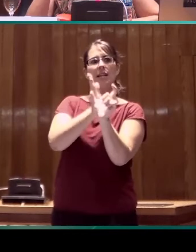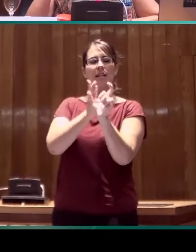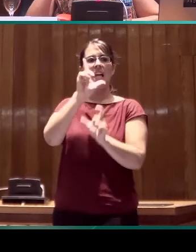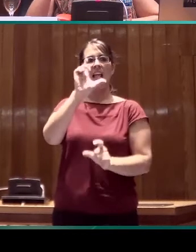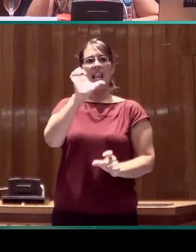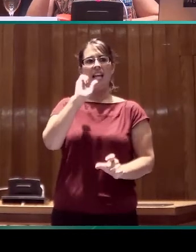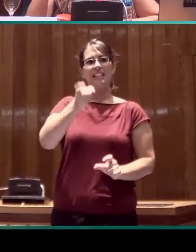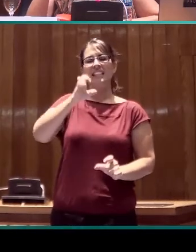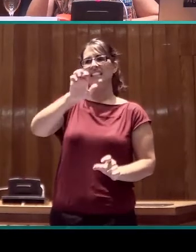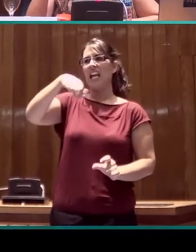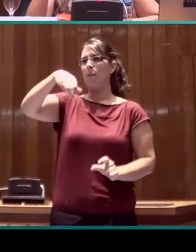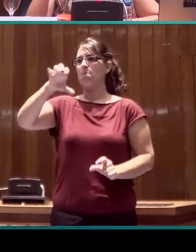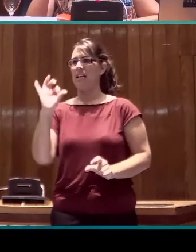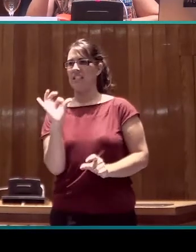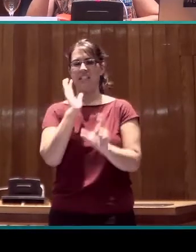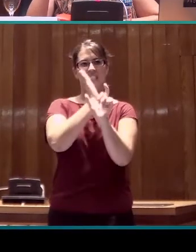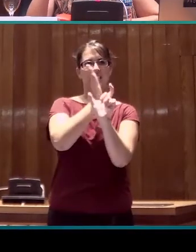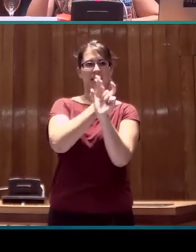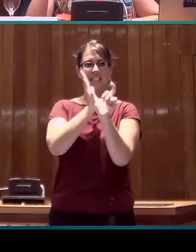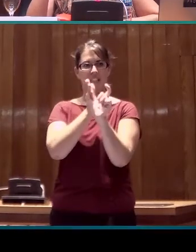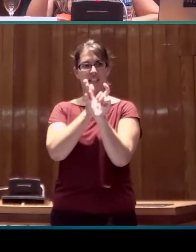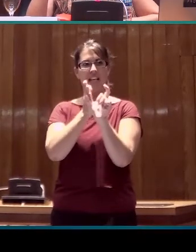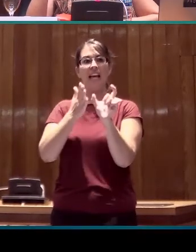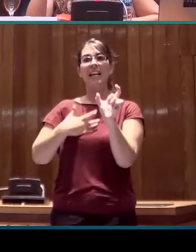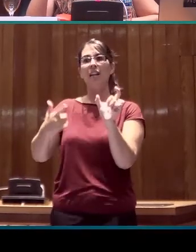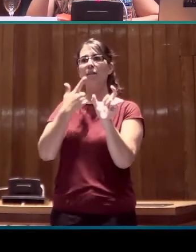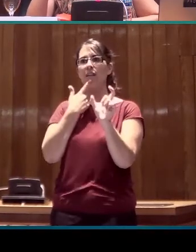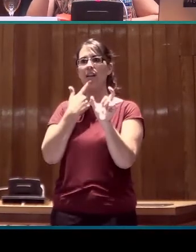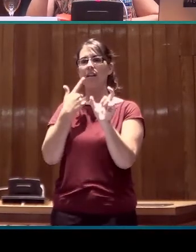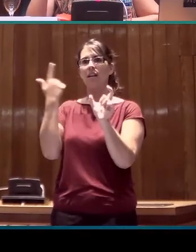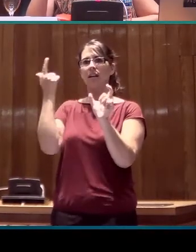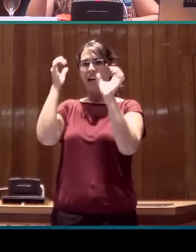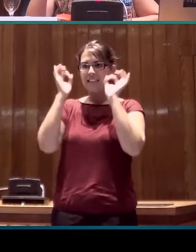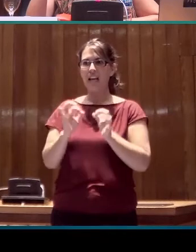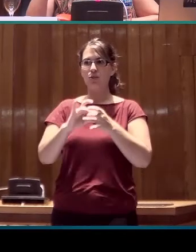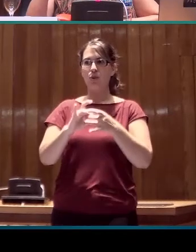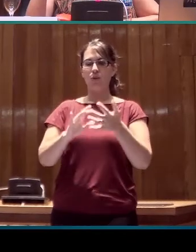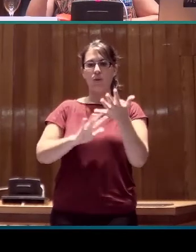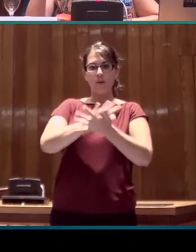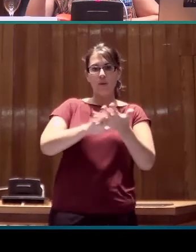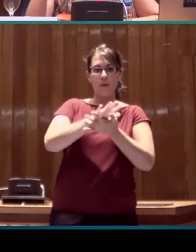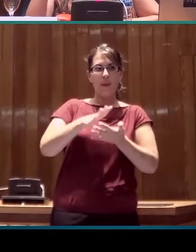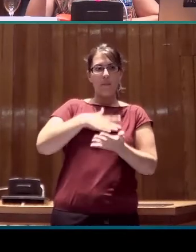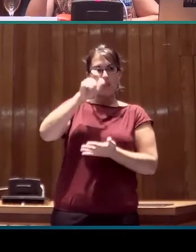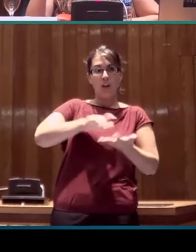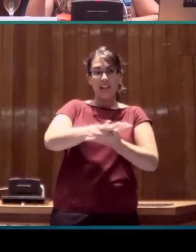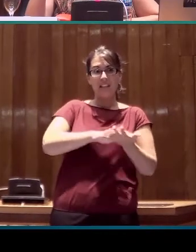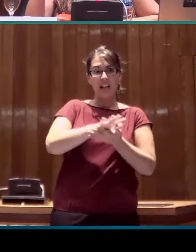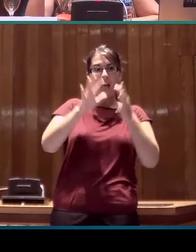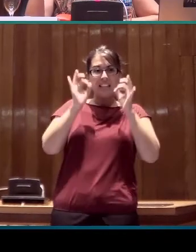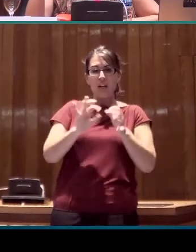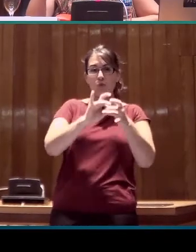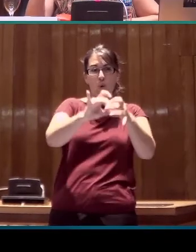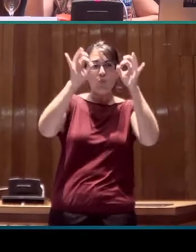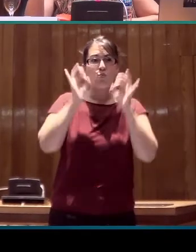glosar exactamente la articulación que está glosando el signante, sino una forma,